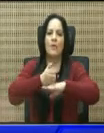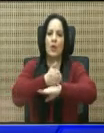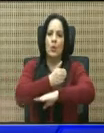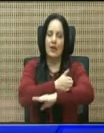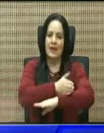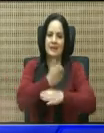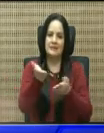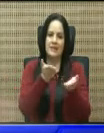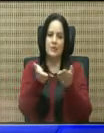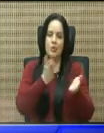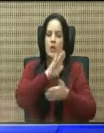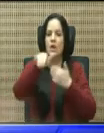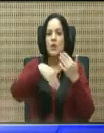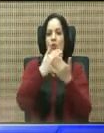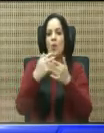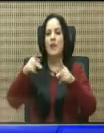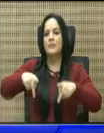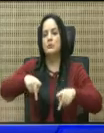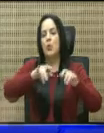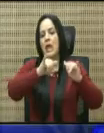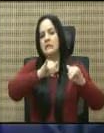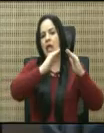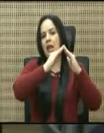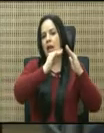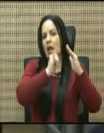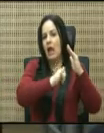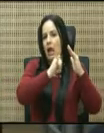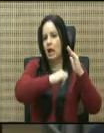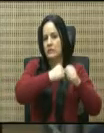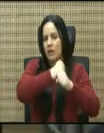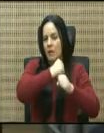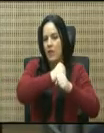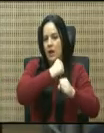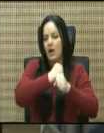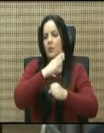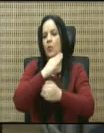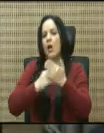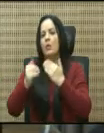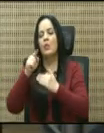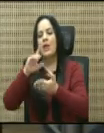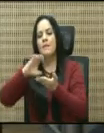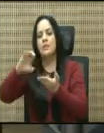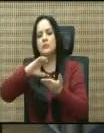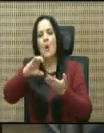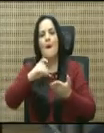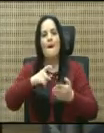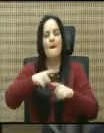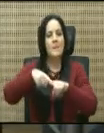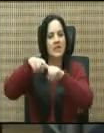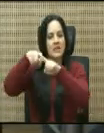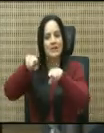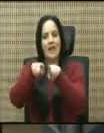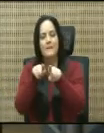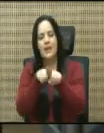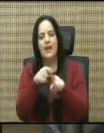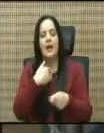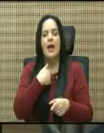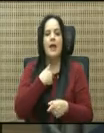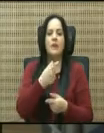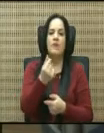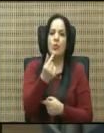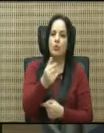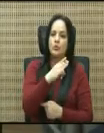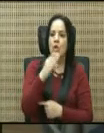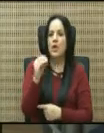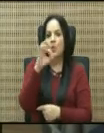entendido de que todo el mundo está teletrabajando, en el entendido de que hay inversión pendiente, en el entendido de que también hay recursos, en el entendido de Costa Rica